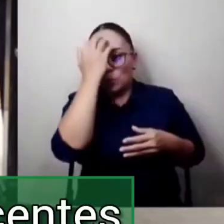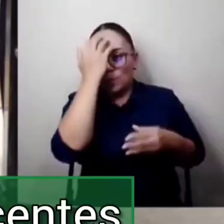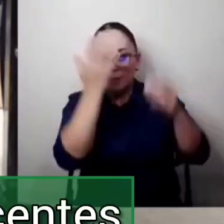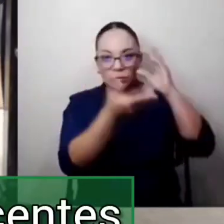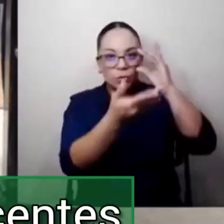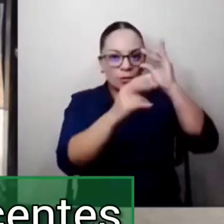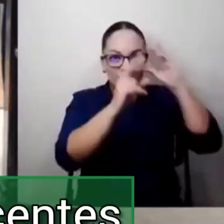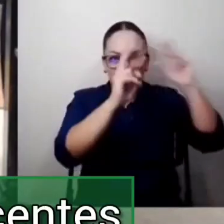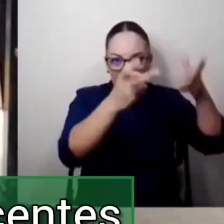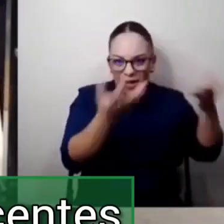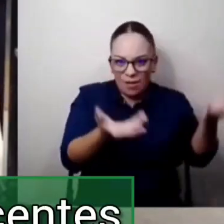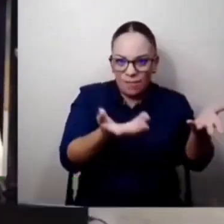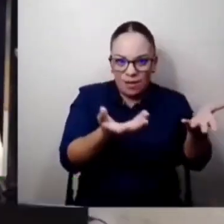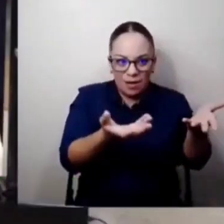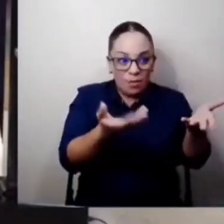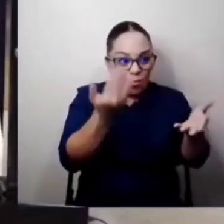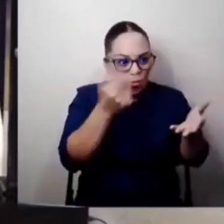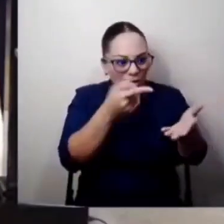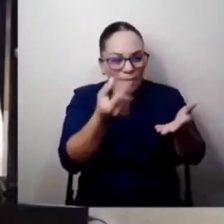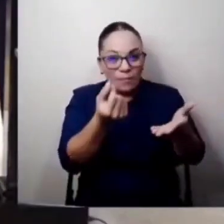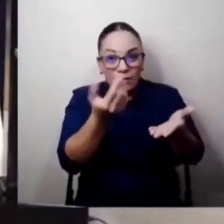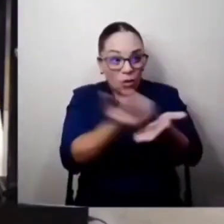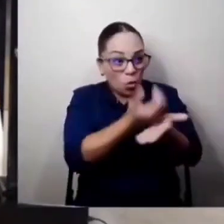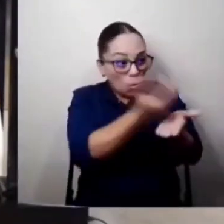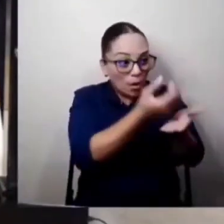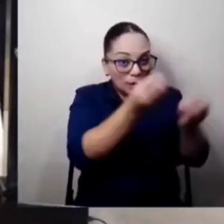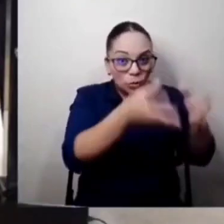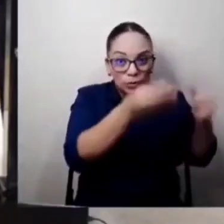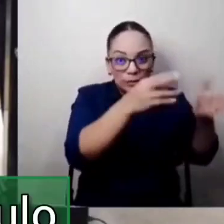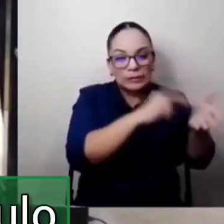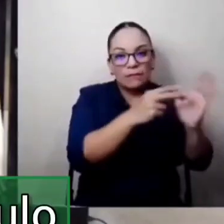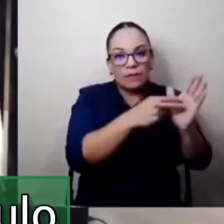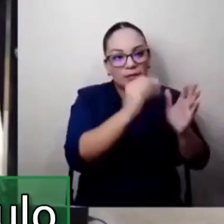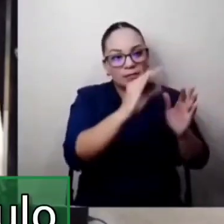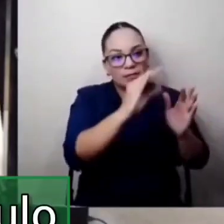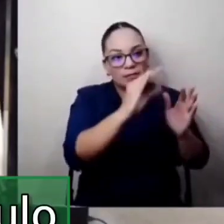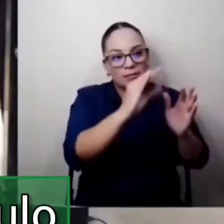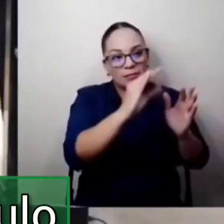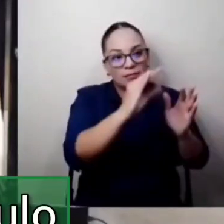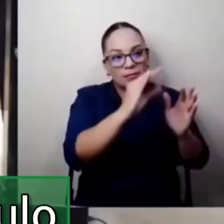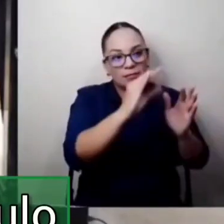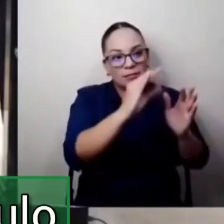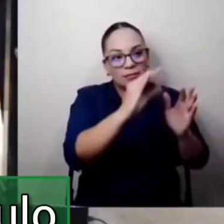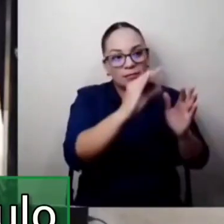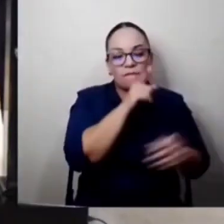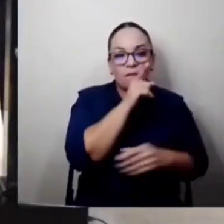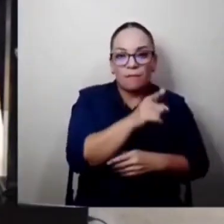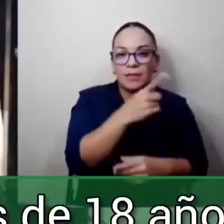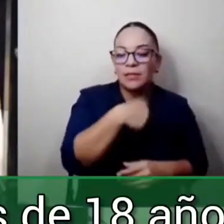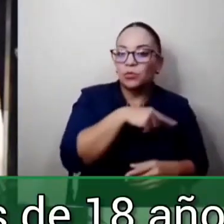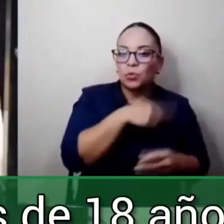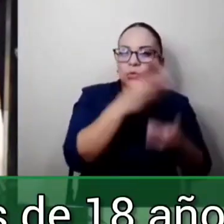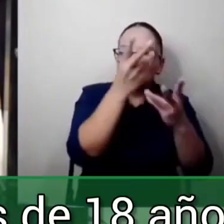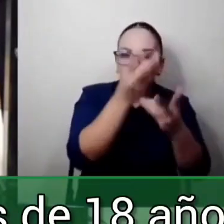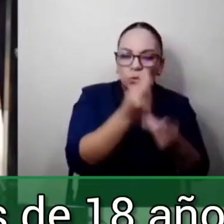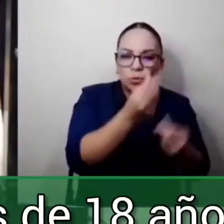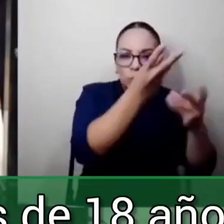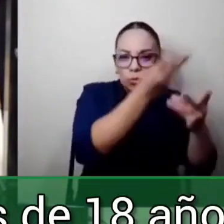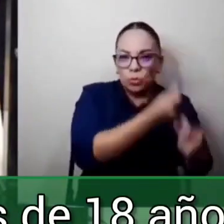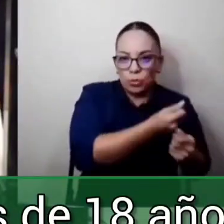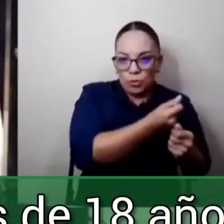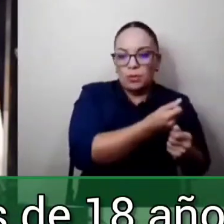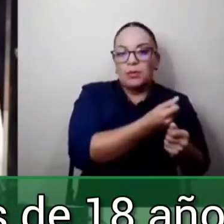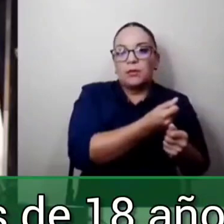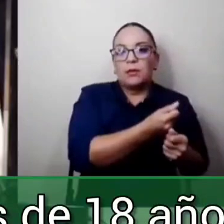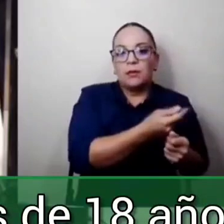tener que cobrarle a los docentes era bajarles el salario. Y la verdad que hicimos un cálculo y ese cobro nos